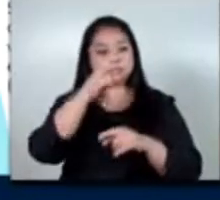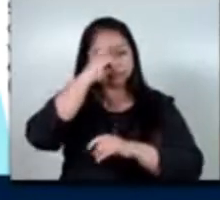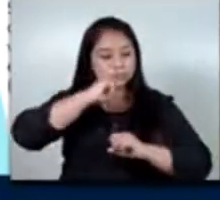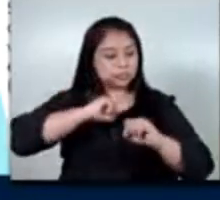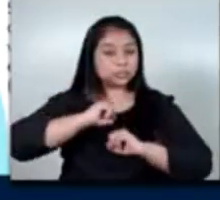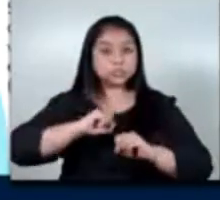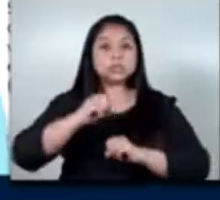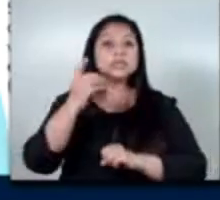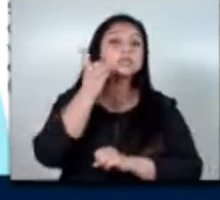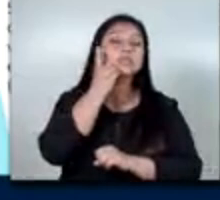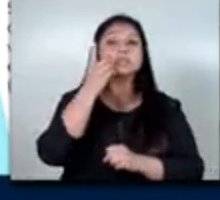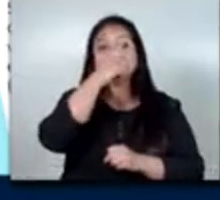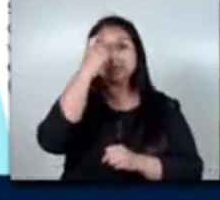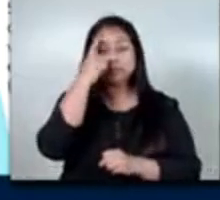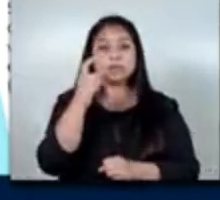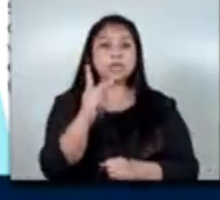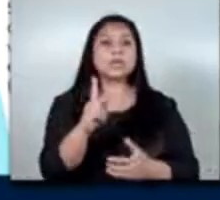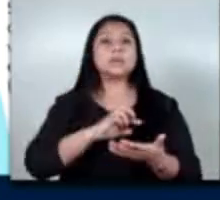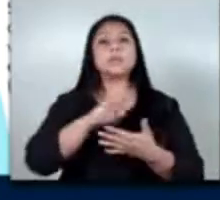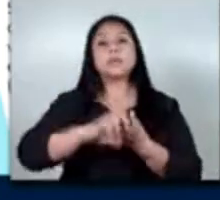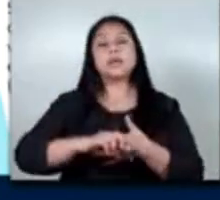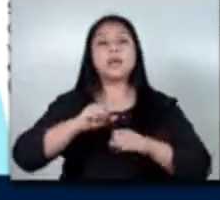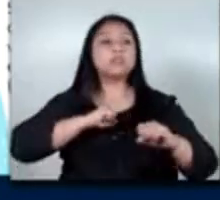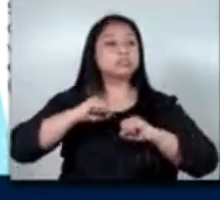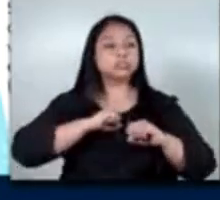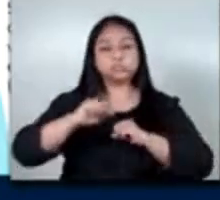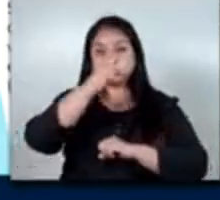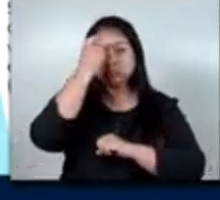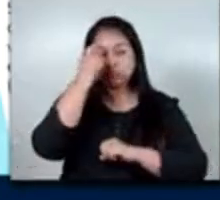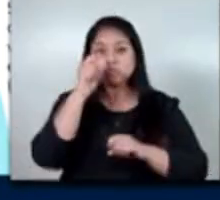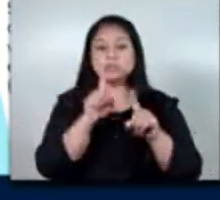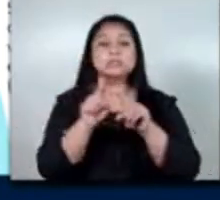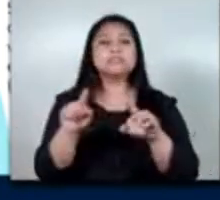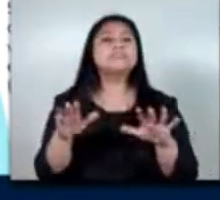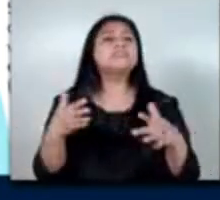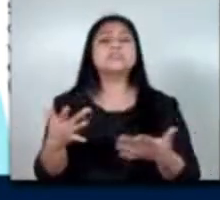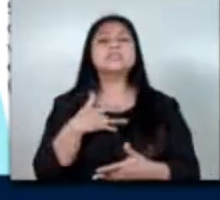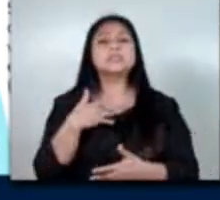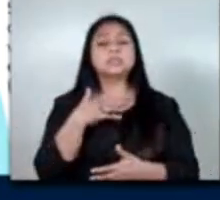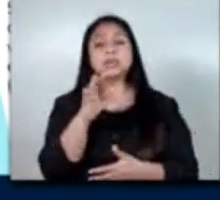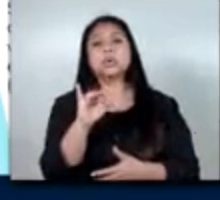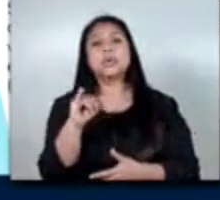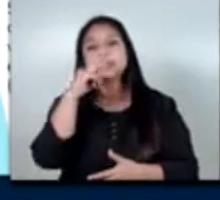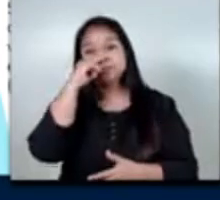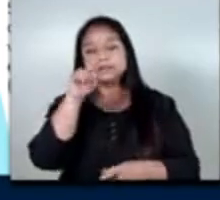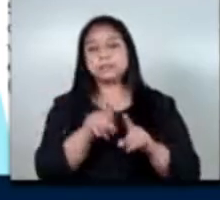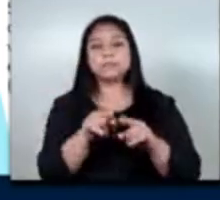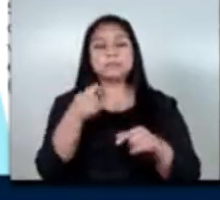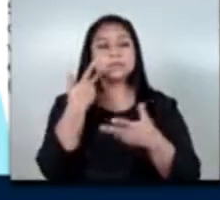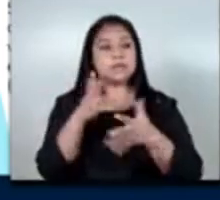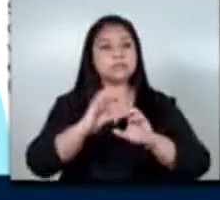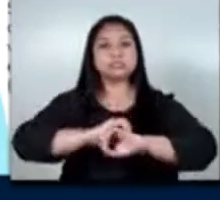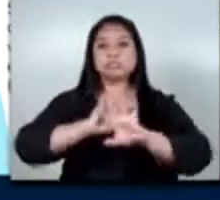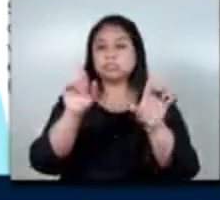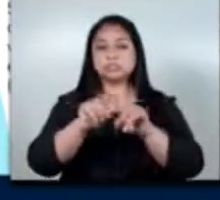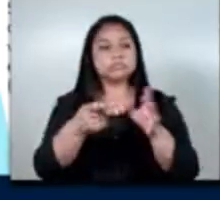de la dirección de empleo y el programa de movilidad laboral en el sentido de también con el apoyo de hoy te pues establecer ya claro esto en